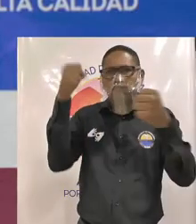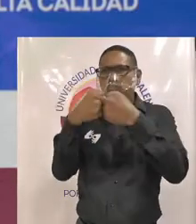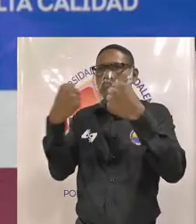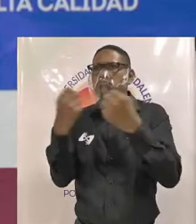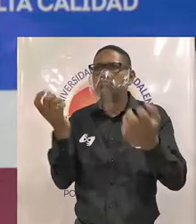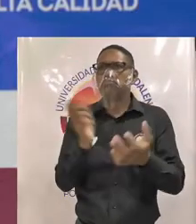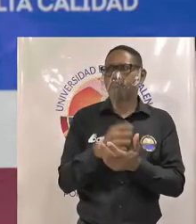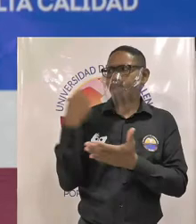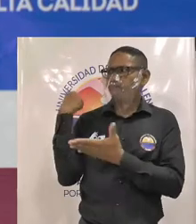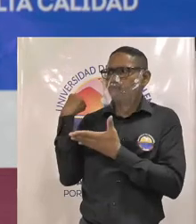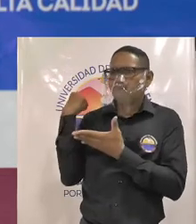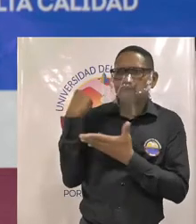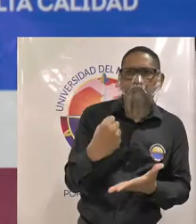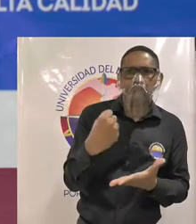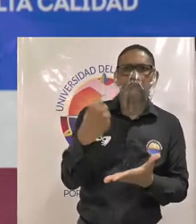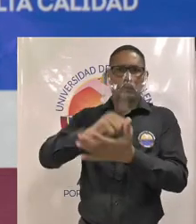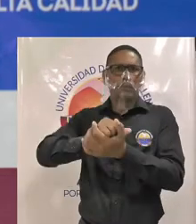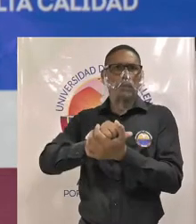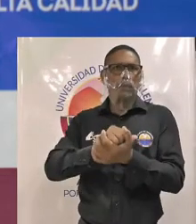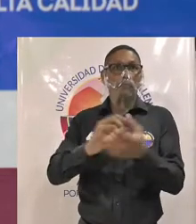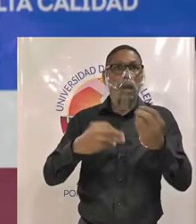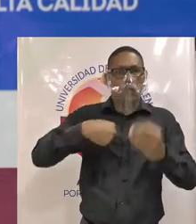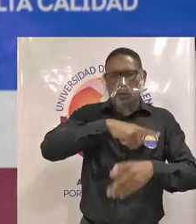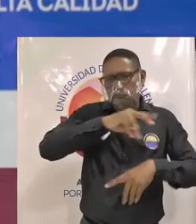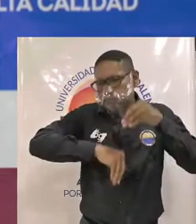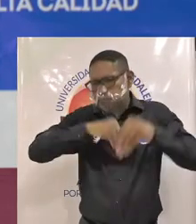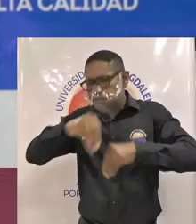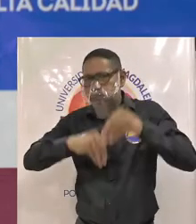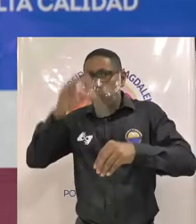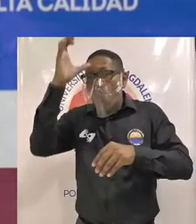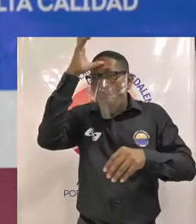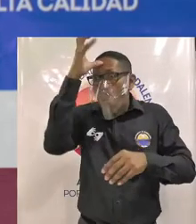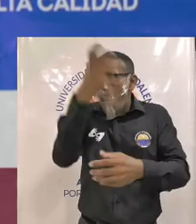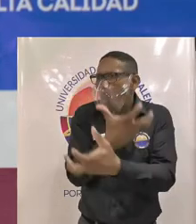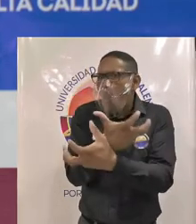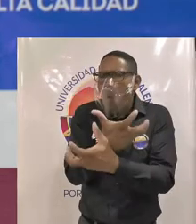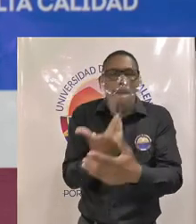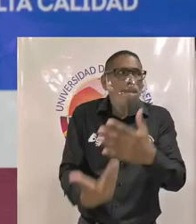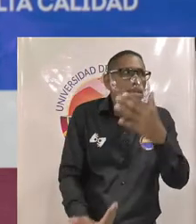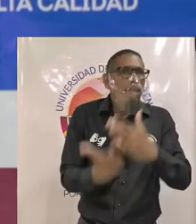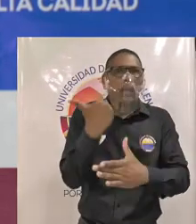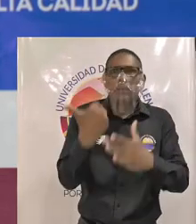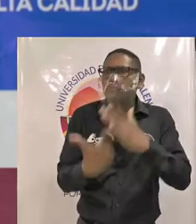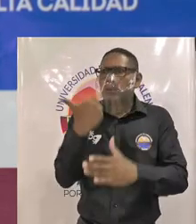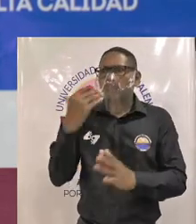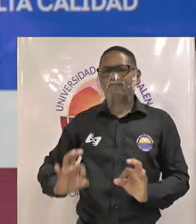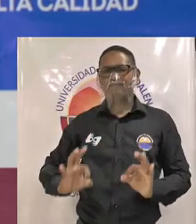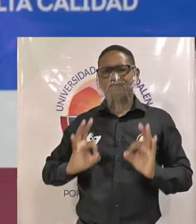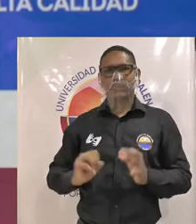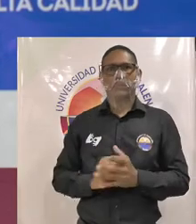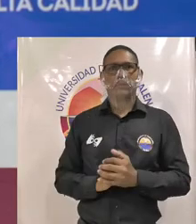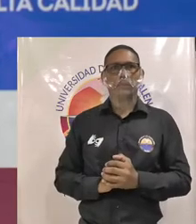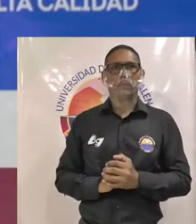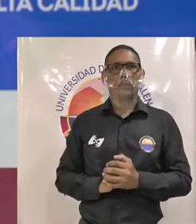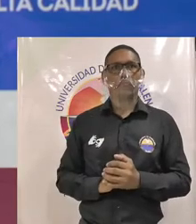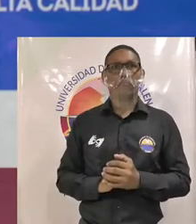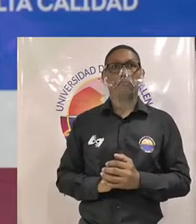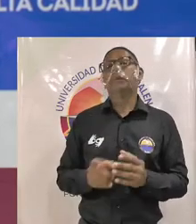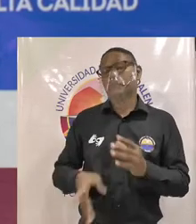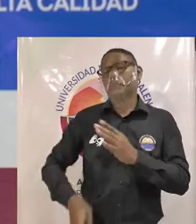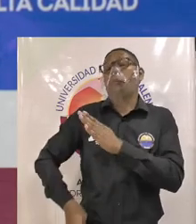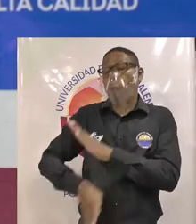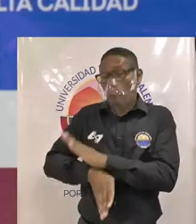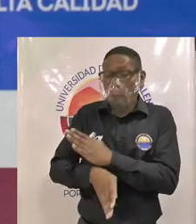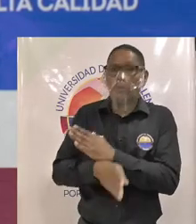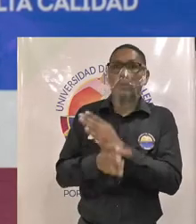regalías por ejemplo estamos produciendo conocimiento científico útil pero como en todo pues hay que seguir o